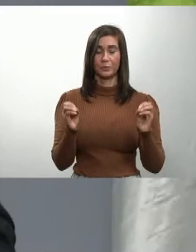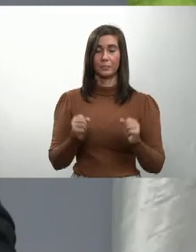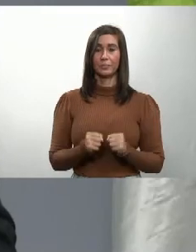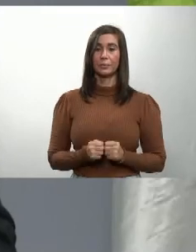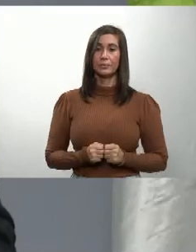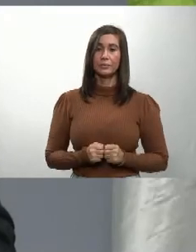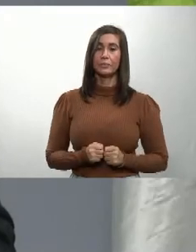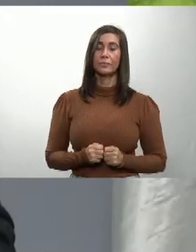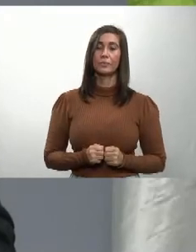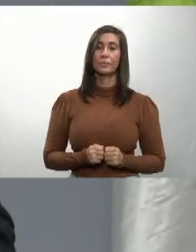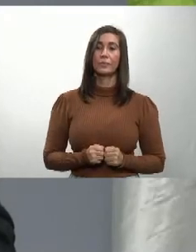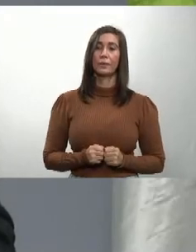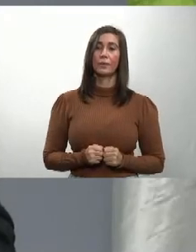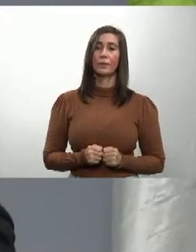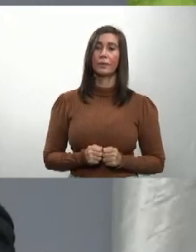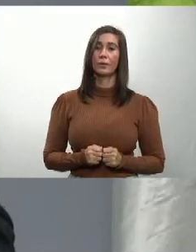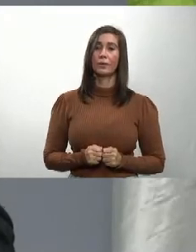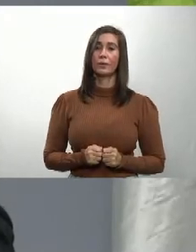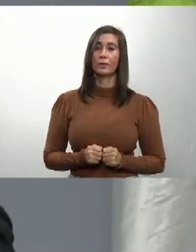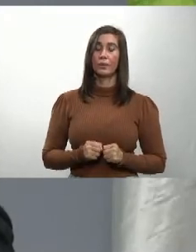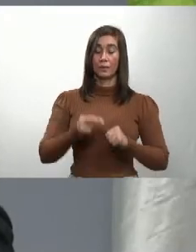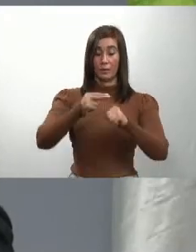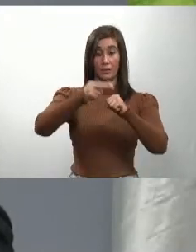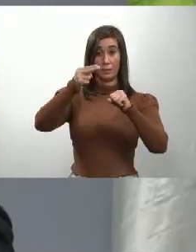San